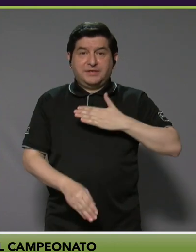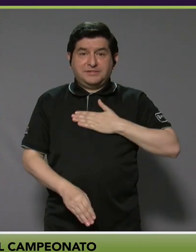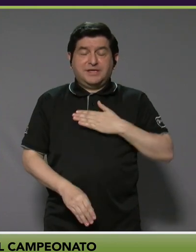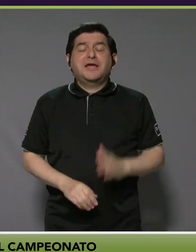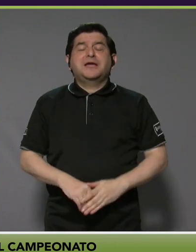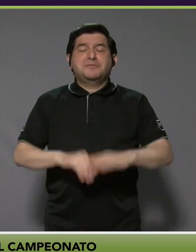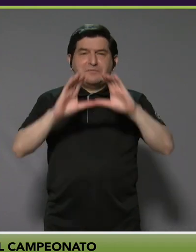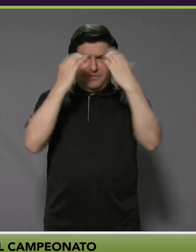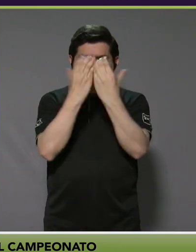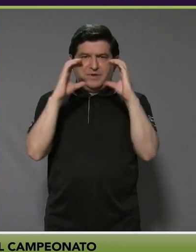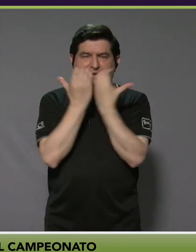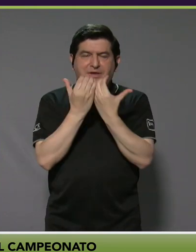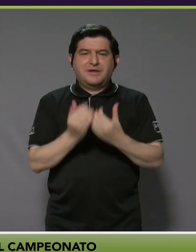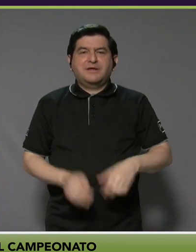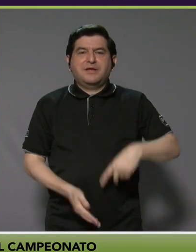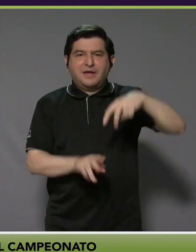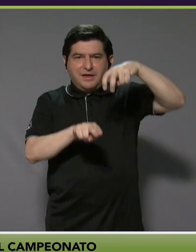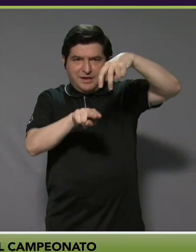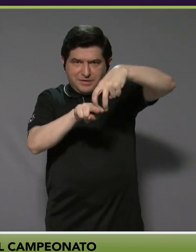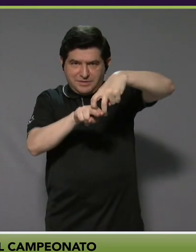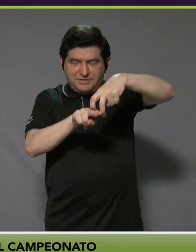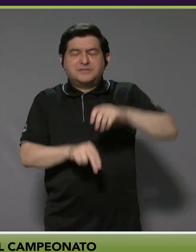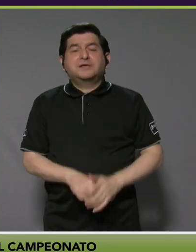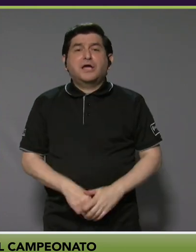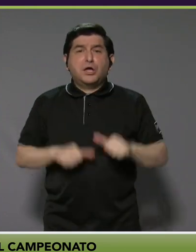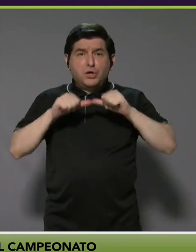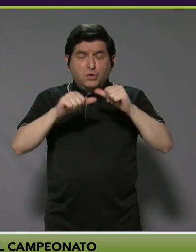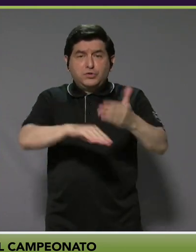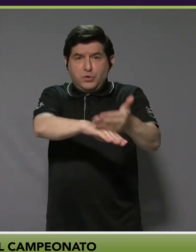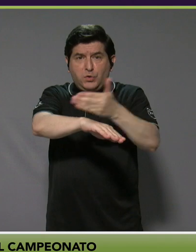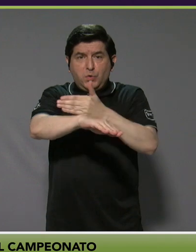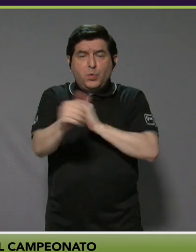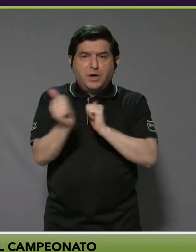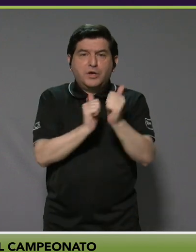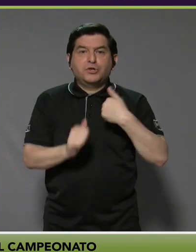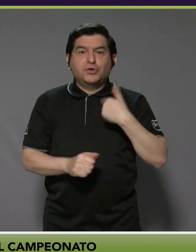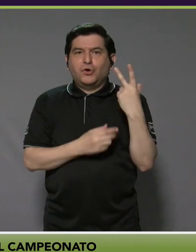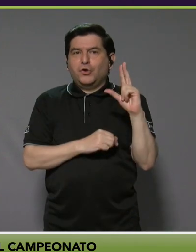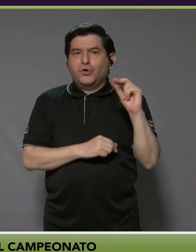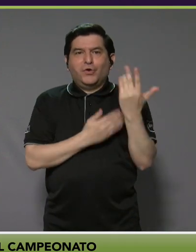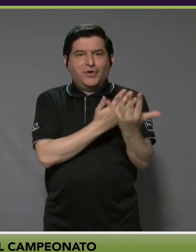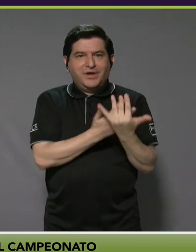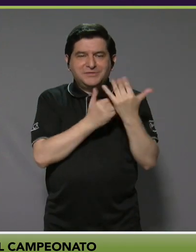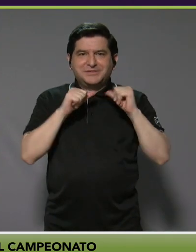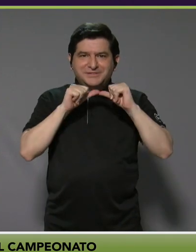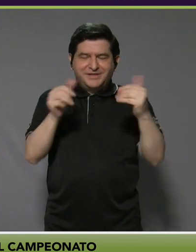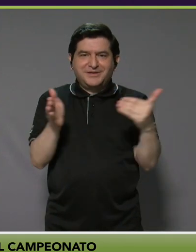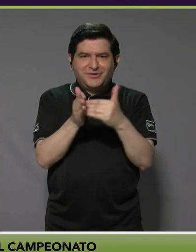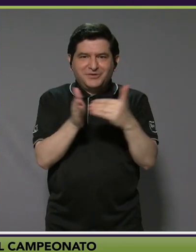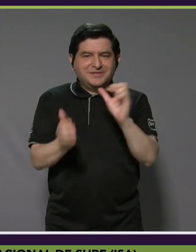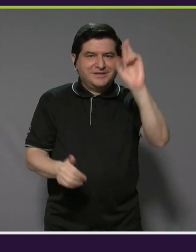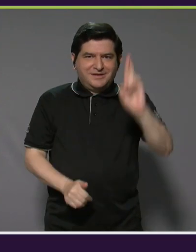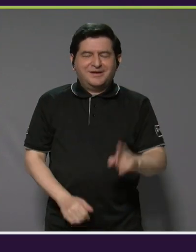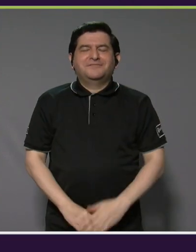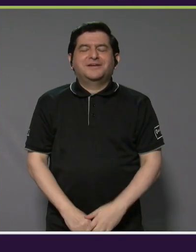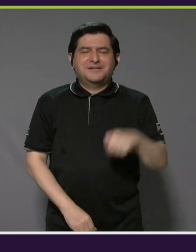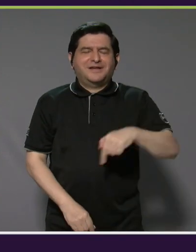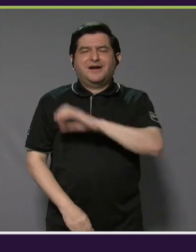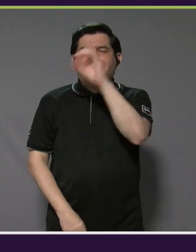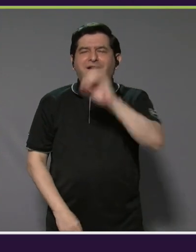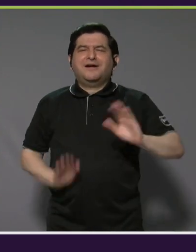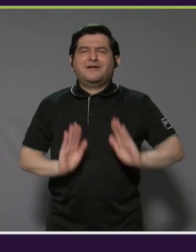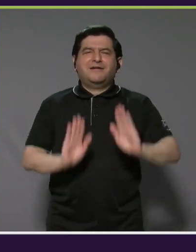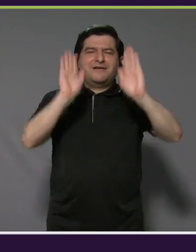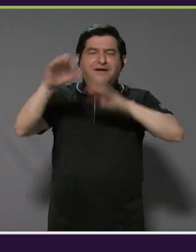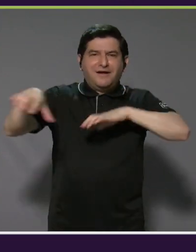arrodillada. Y pienso que seguiremos elevando el nivel del deporte y no puedo esperar para estar de vuelta en Costa Rica. La ola es maravillosa